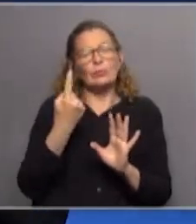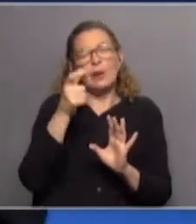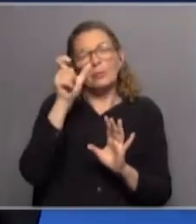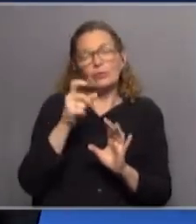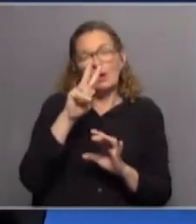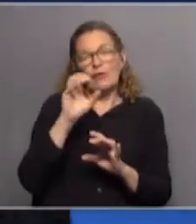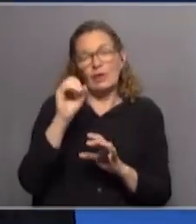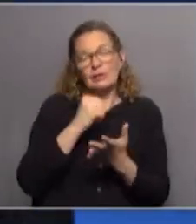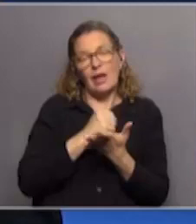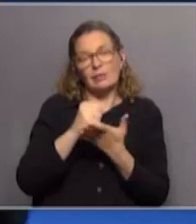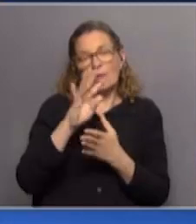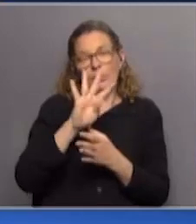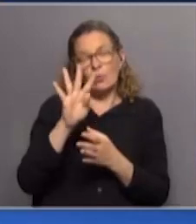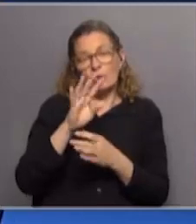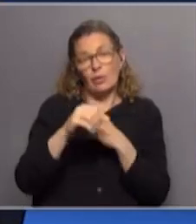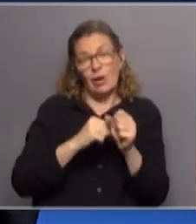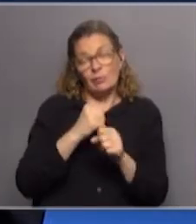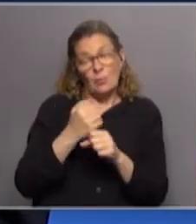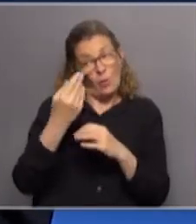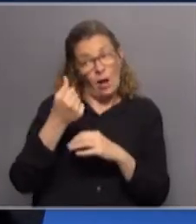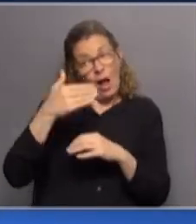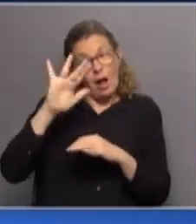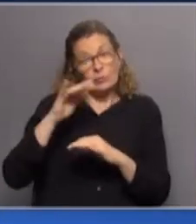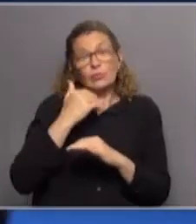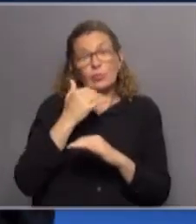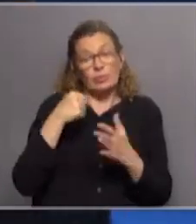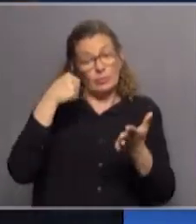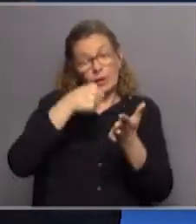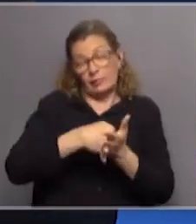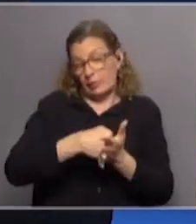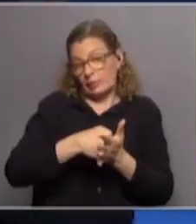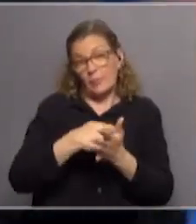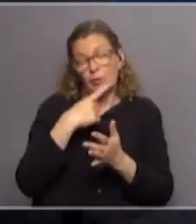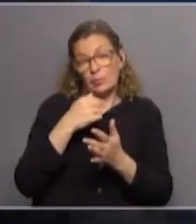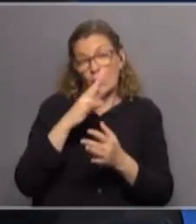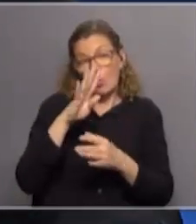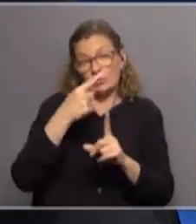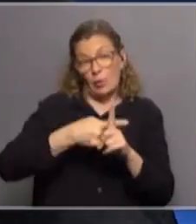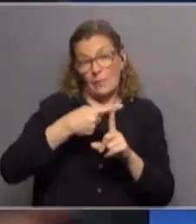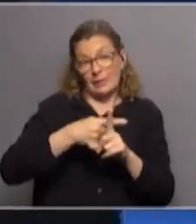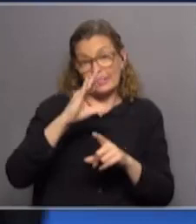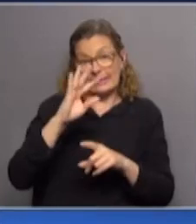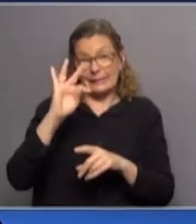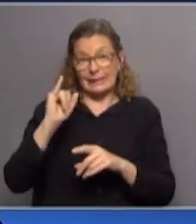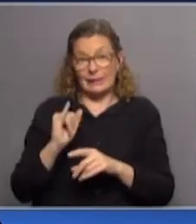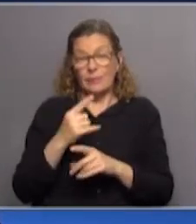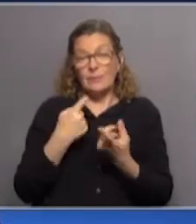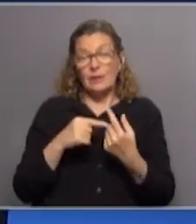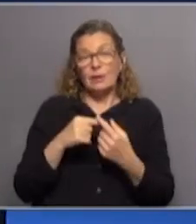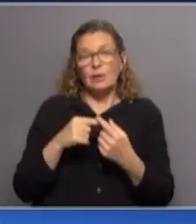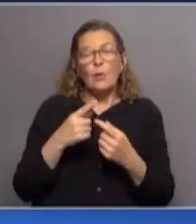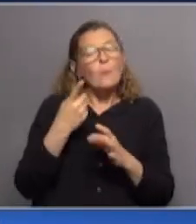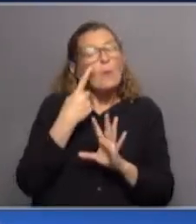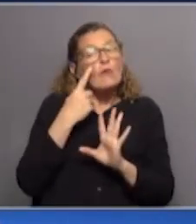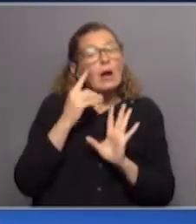persona de 20 a 44 puede tener un costo de atención muy alto si tiene un accidente que lo lleva a estar 4 meses en CTI, pero en términos